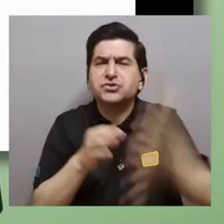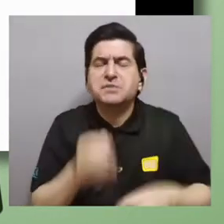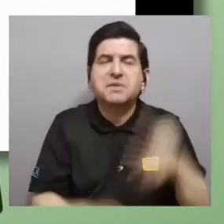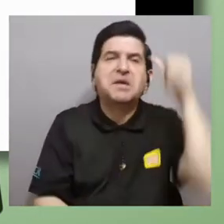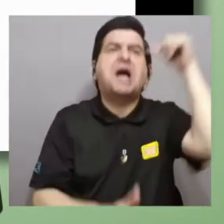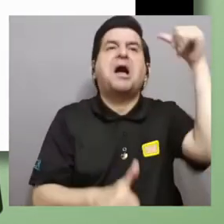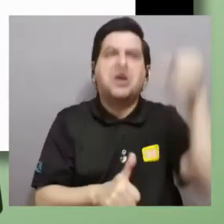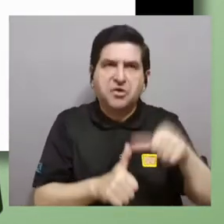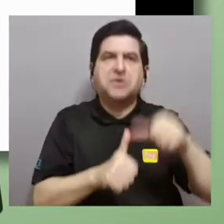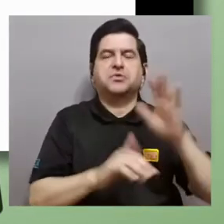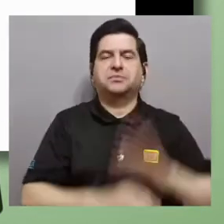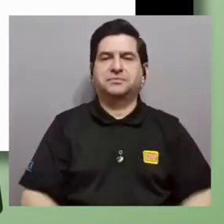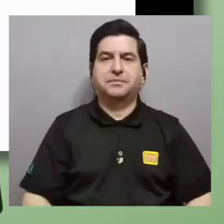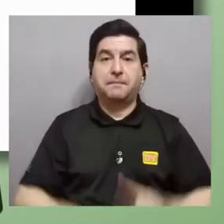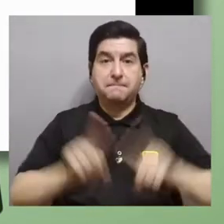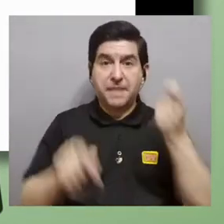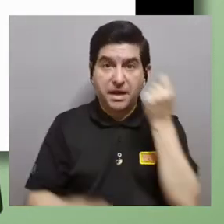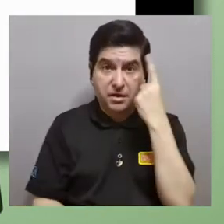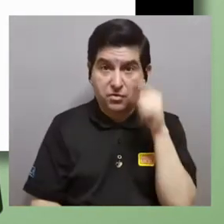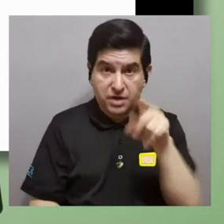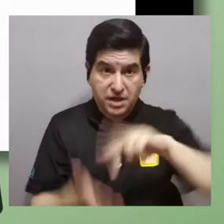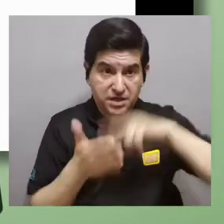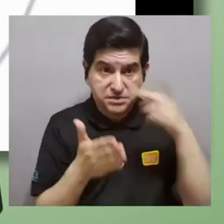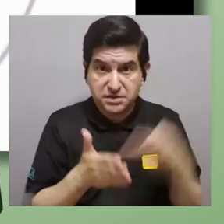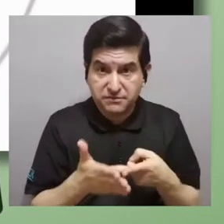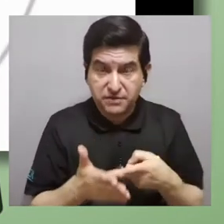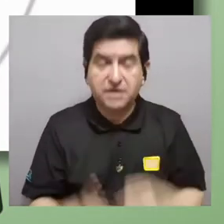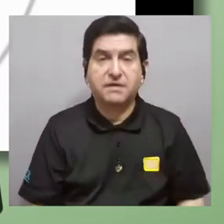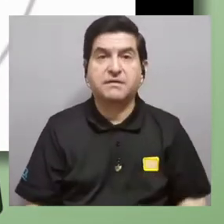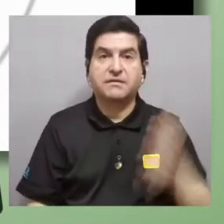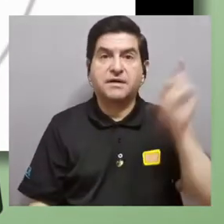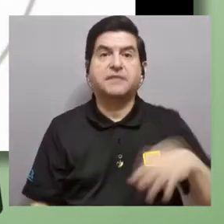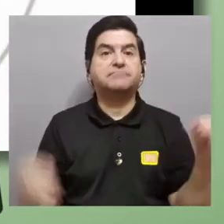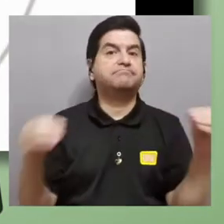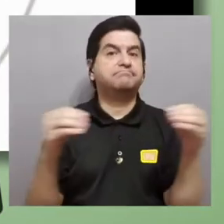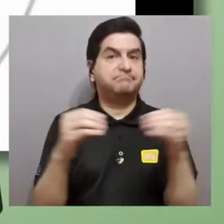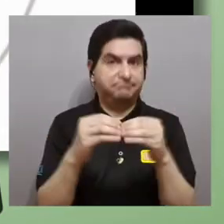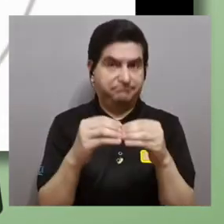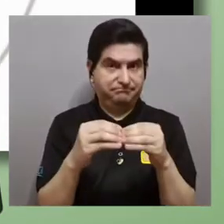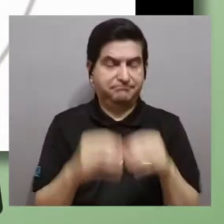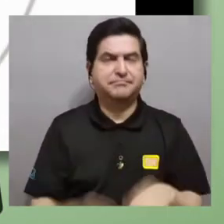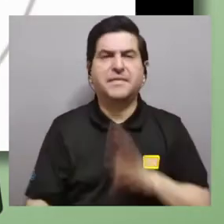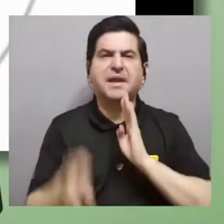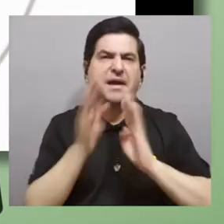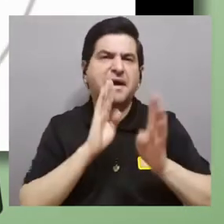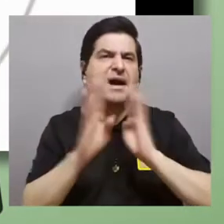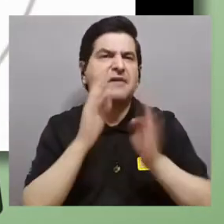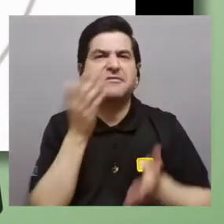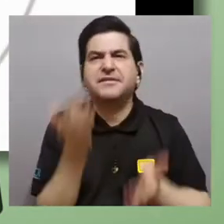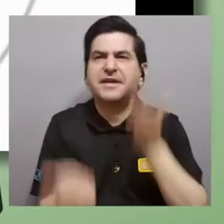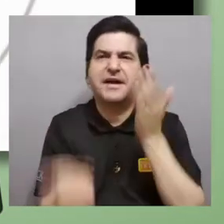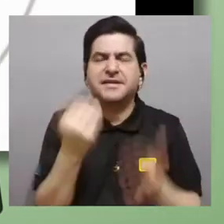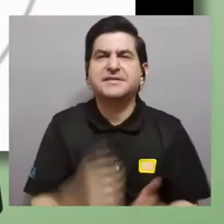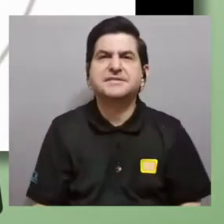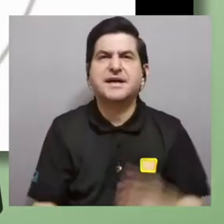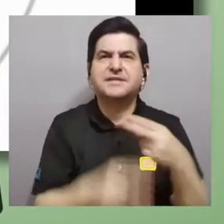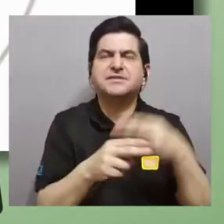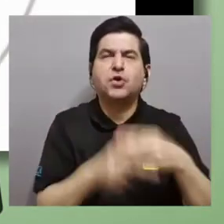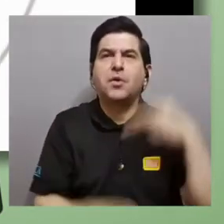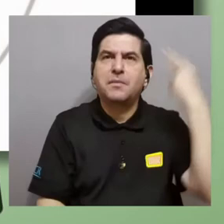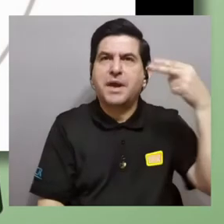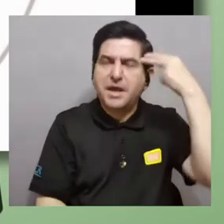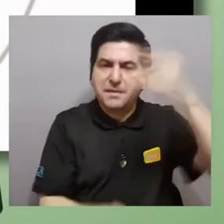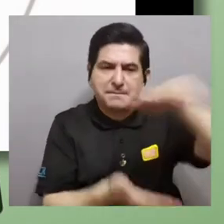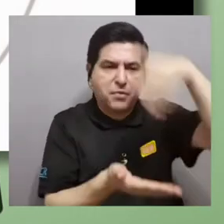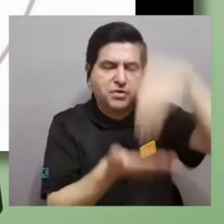simplemente recordar pero para entender qué es esto tenemos que hacer un poquito hablar un poquito de lo que llaman la